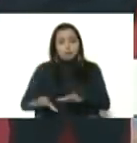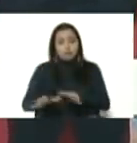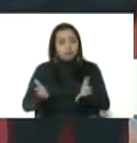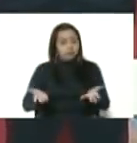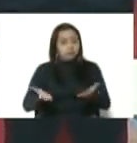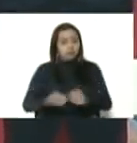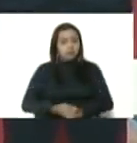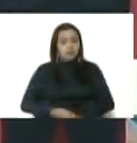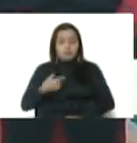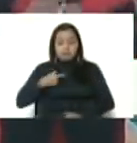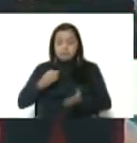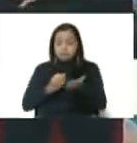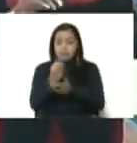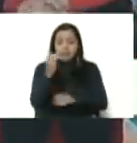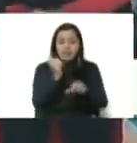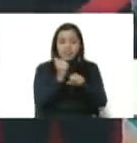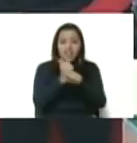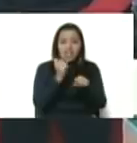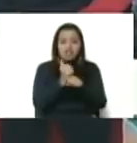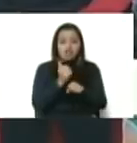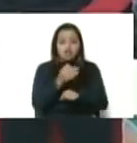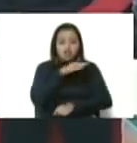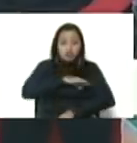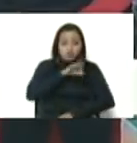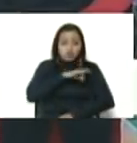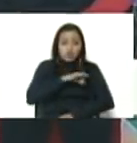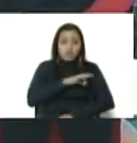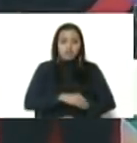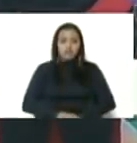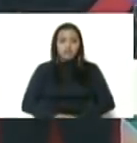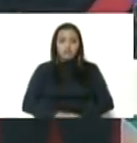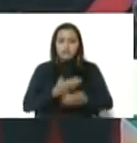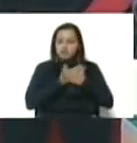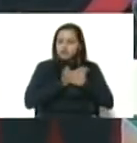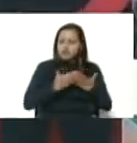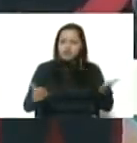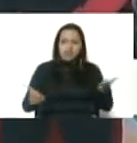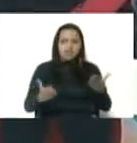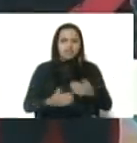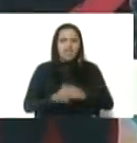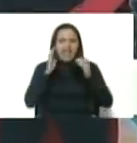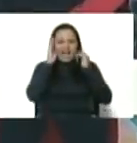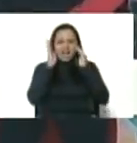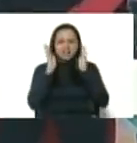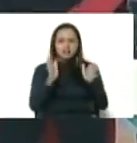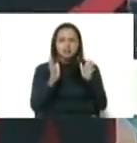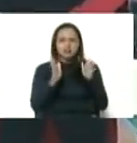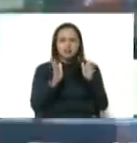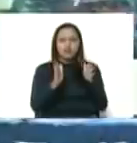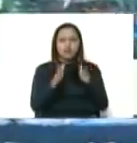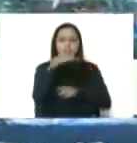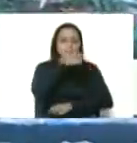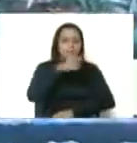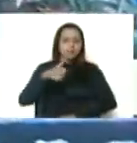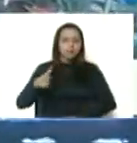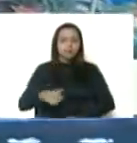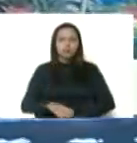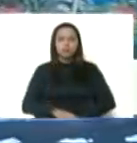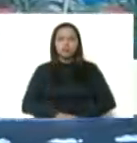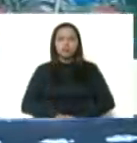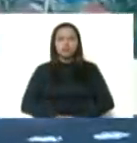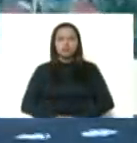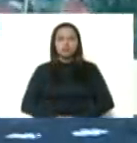desligado, no se ha desligado de su vocación, su vocación de atender a la gente. Bueno,